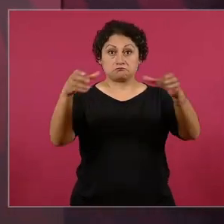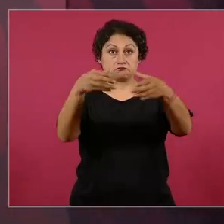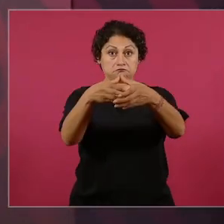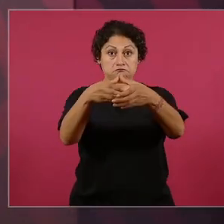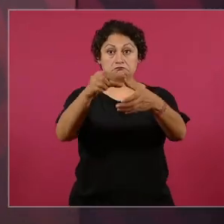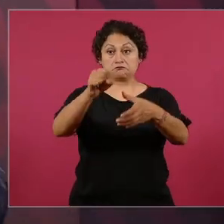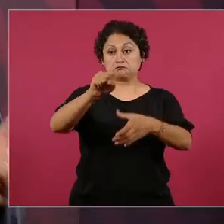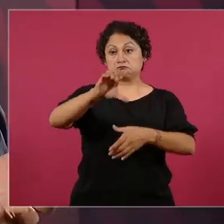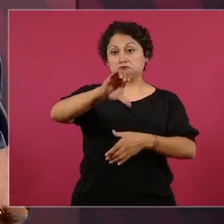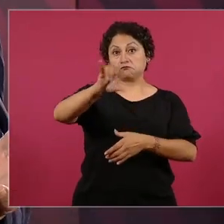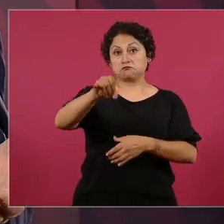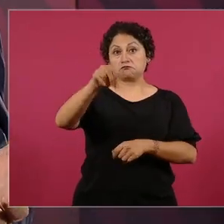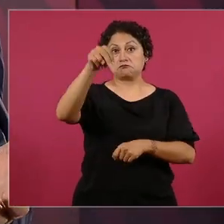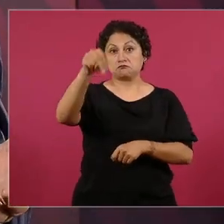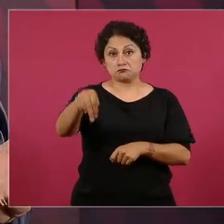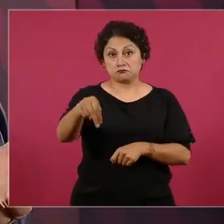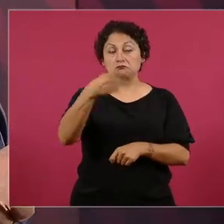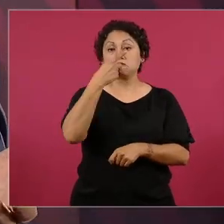no se va a pagar.